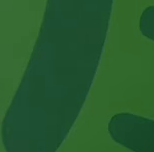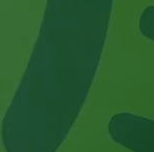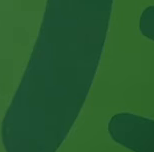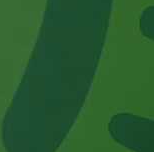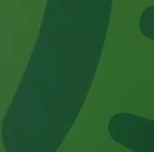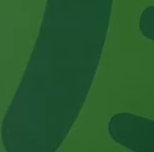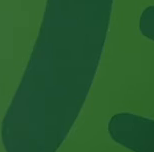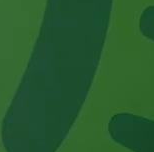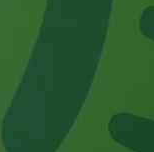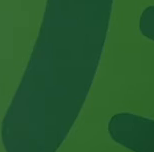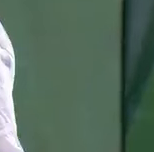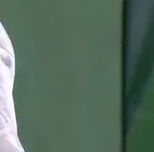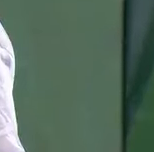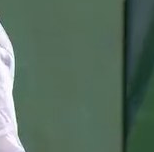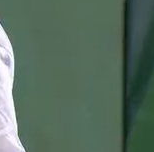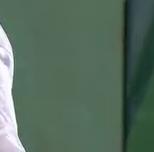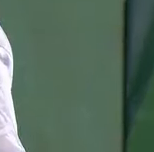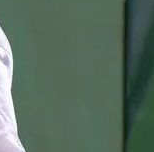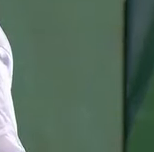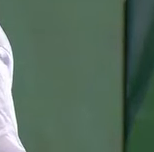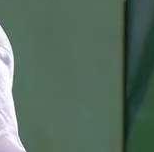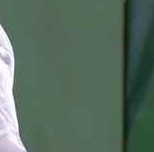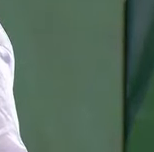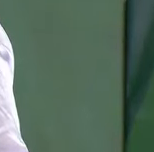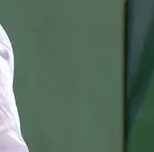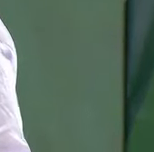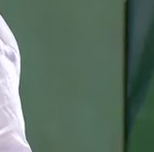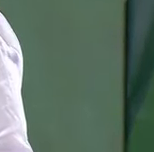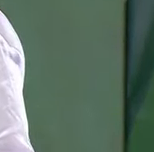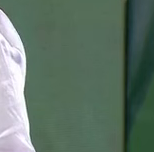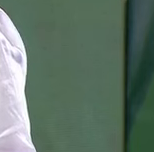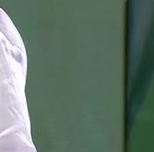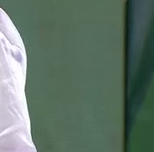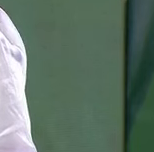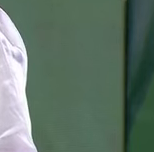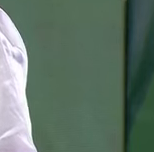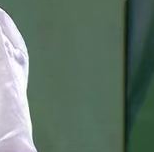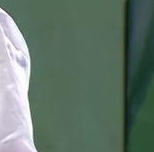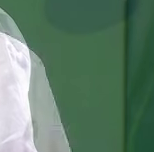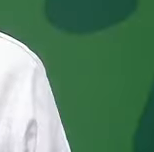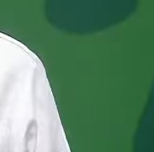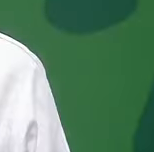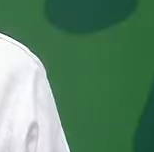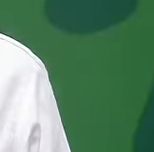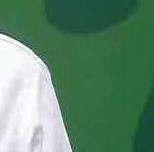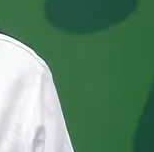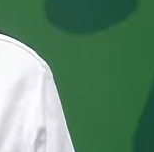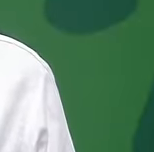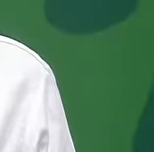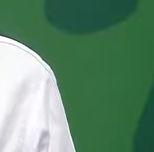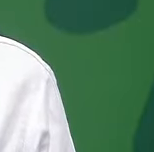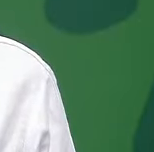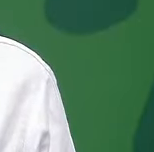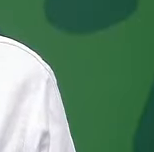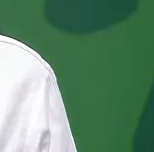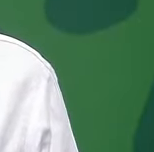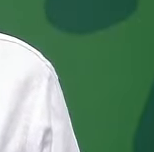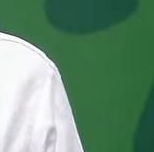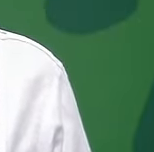agresión hace algunos días. Una periodista